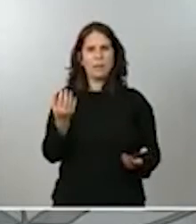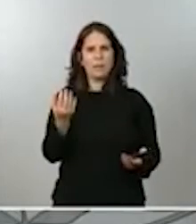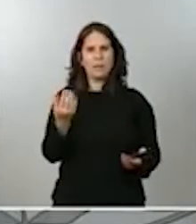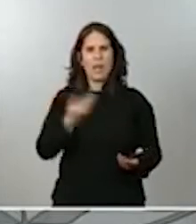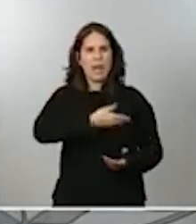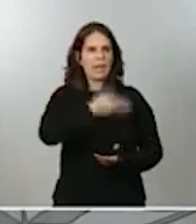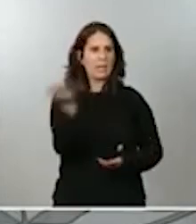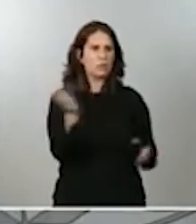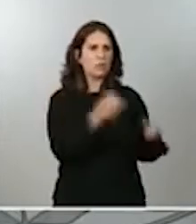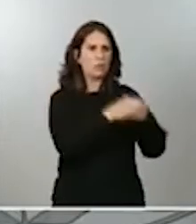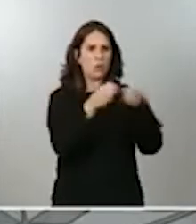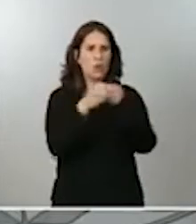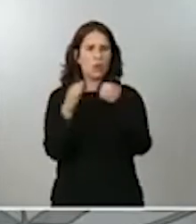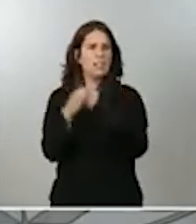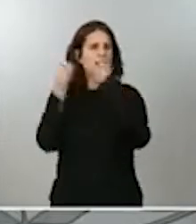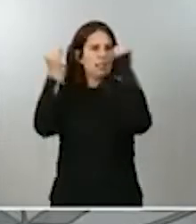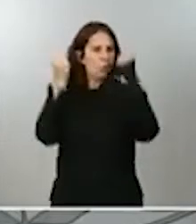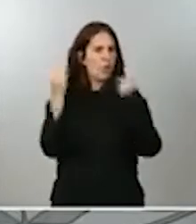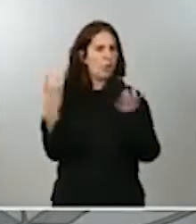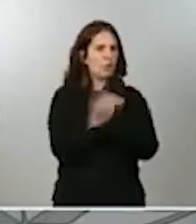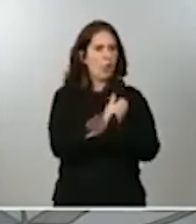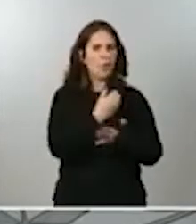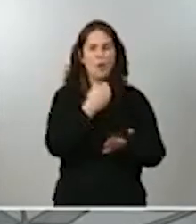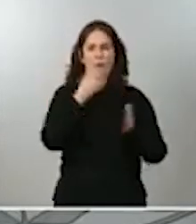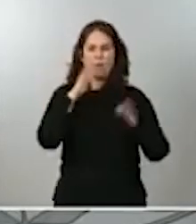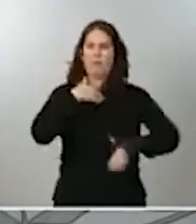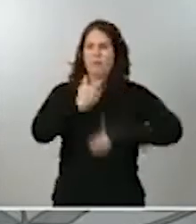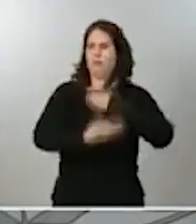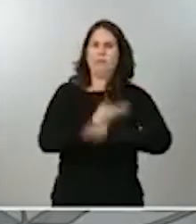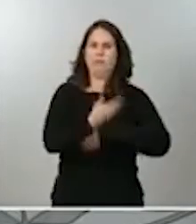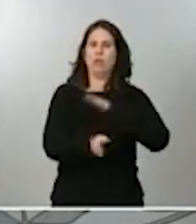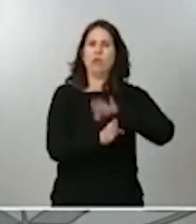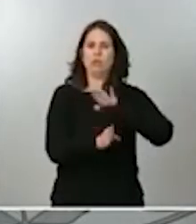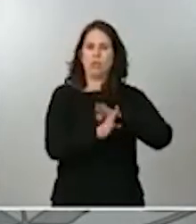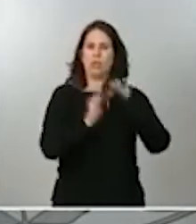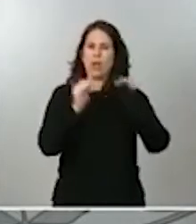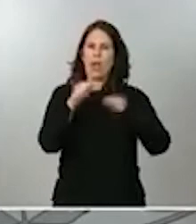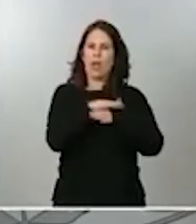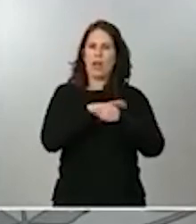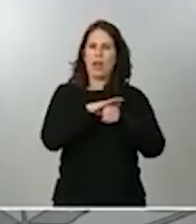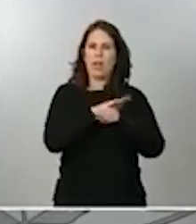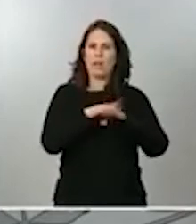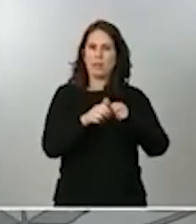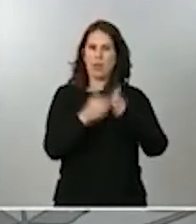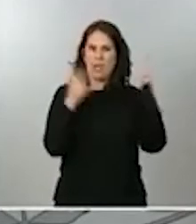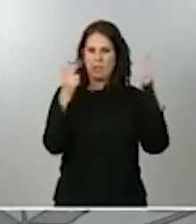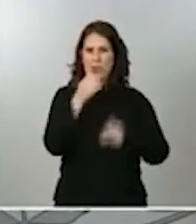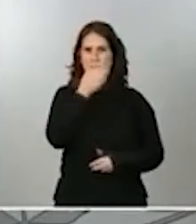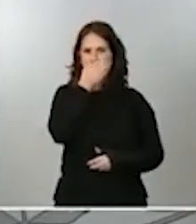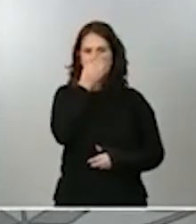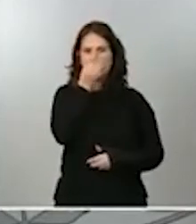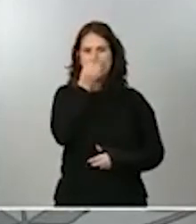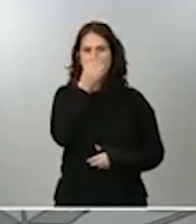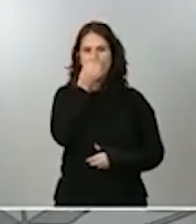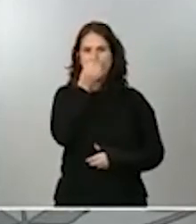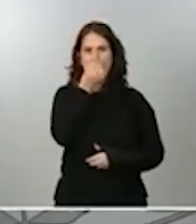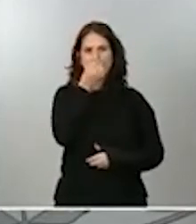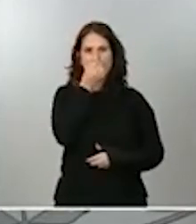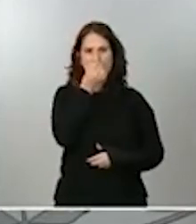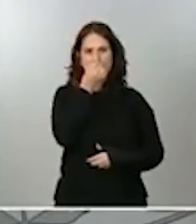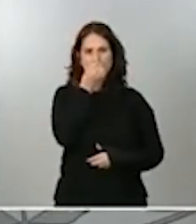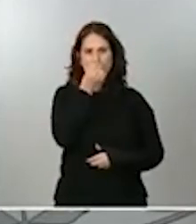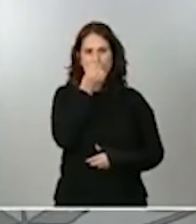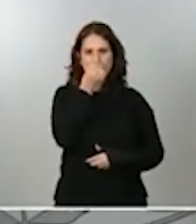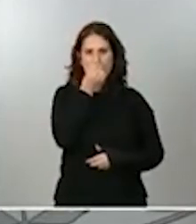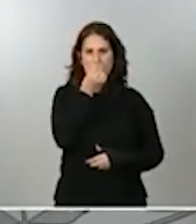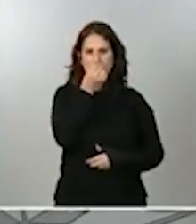el resto de instituciones pueda seguir trabajando en el ámbito democrático en el que nos movemos. Desgraciadamente, este problema no es